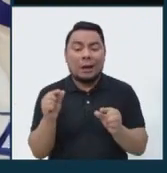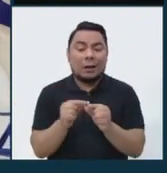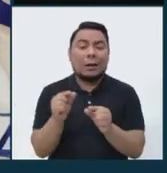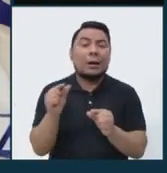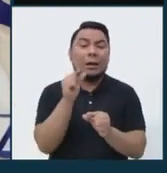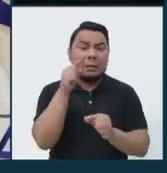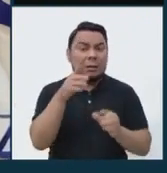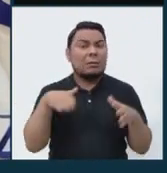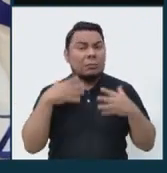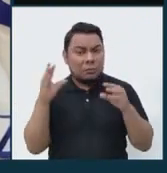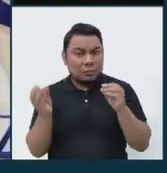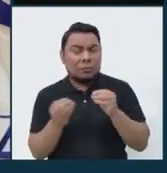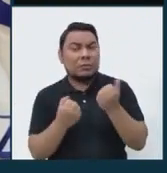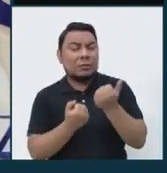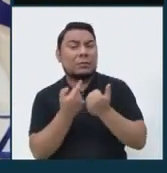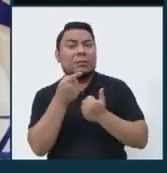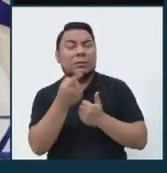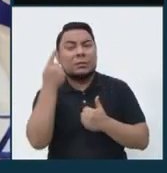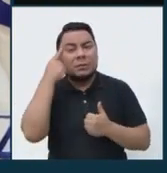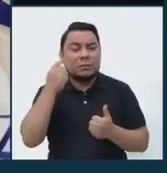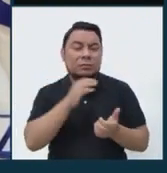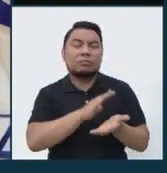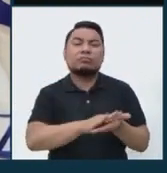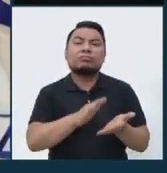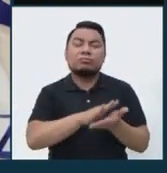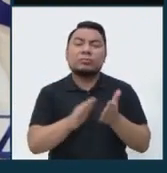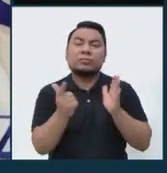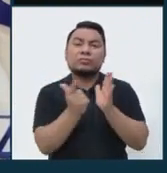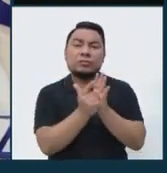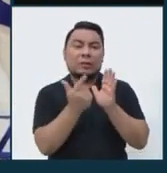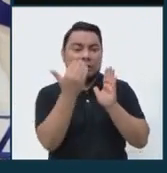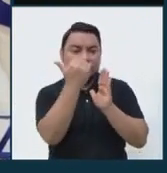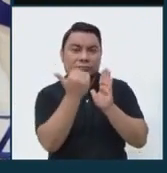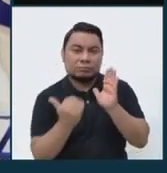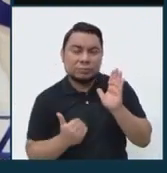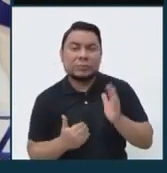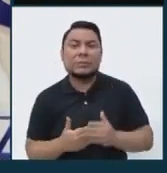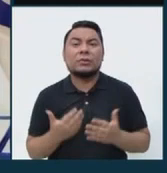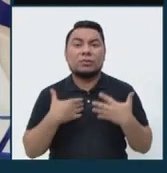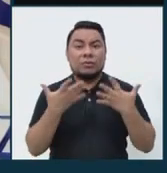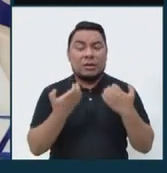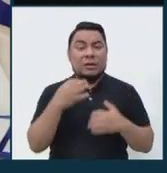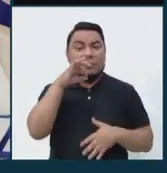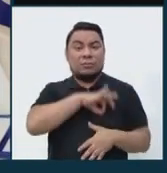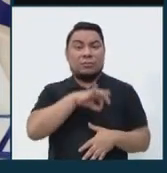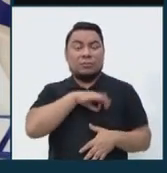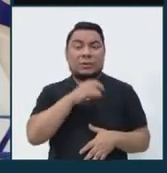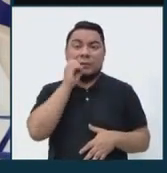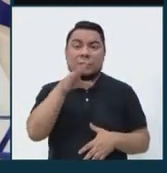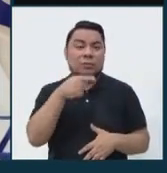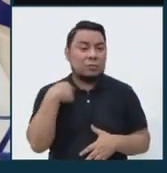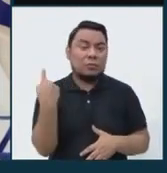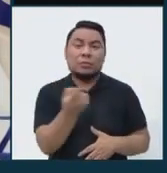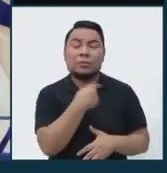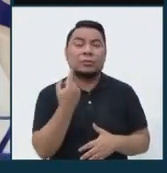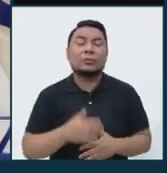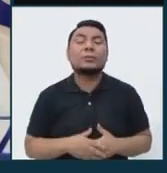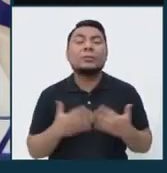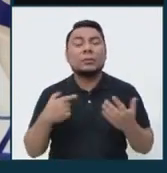podría ser una alternativa si nosotros hacemos el saneamiento físico legal. Quiero aprovechar en decir que si nosotros